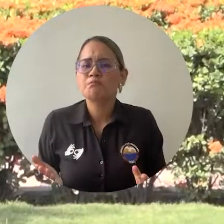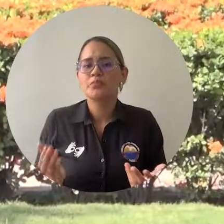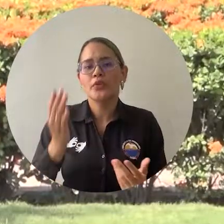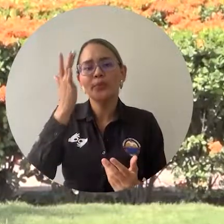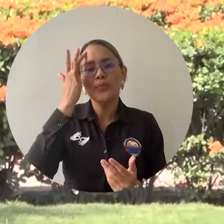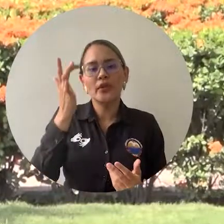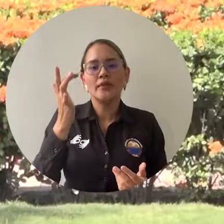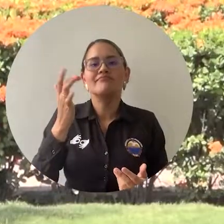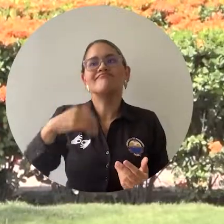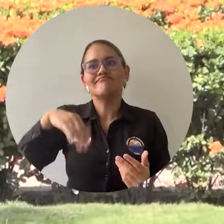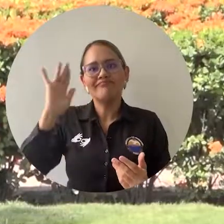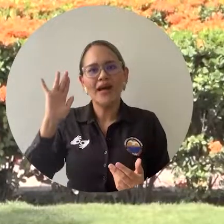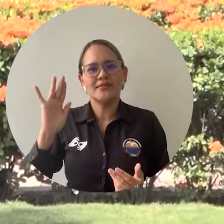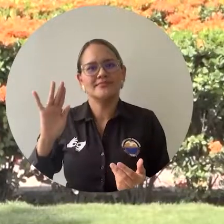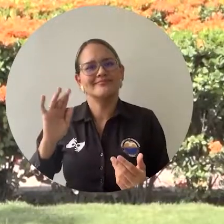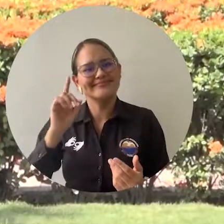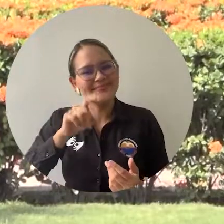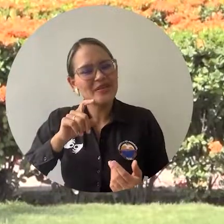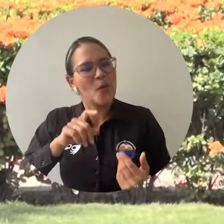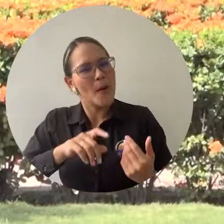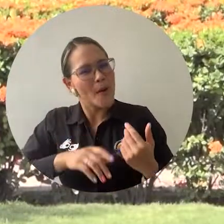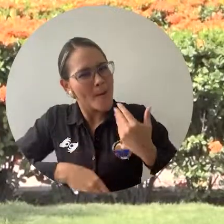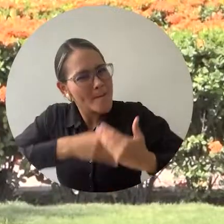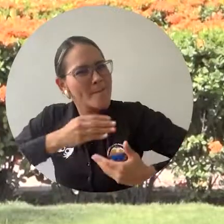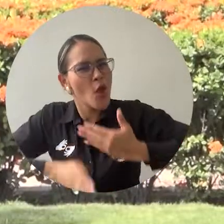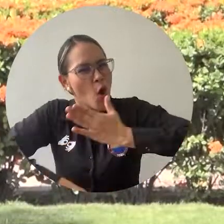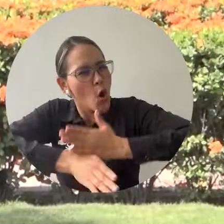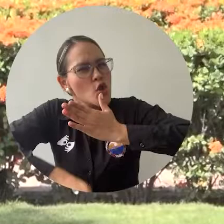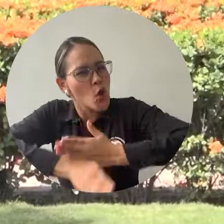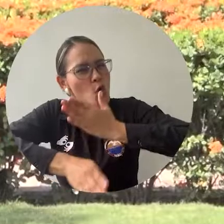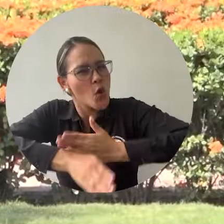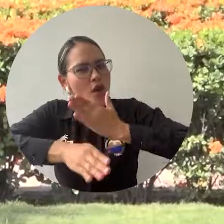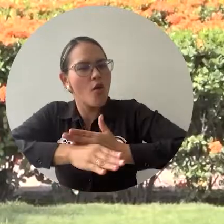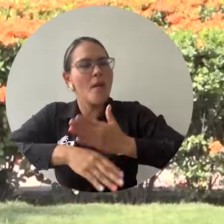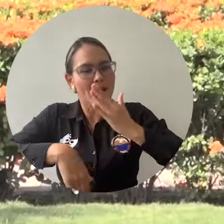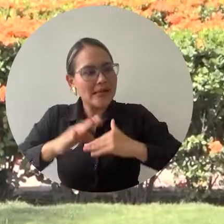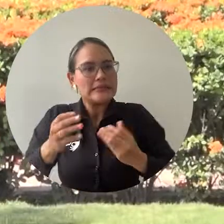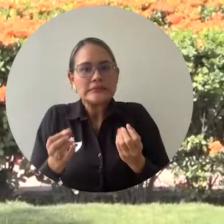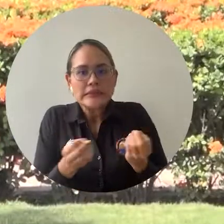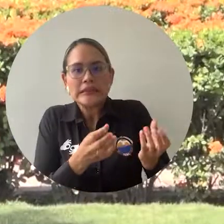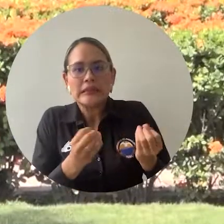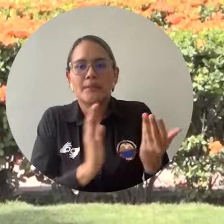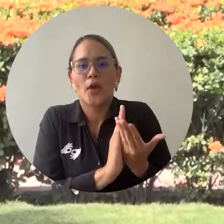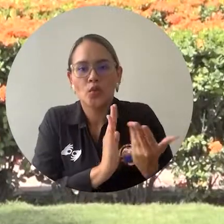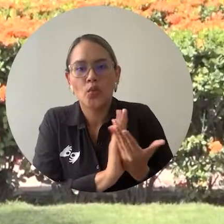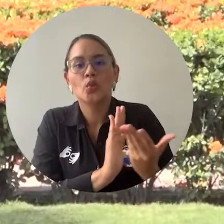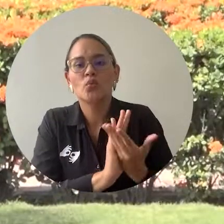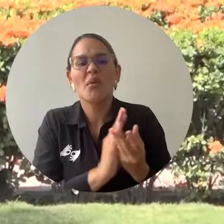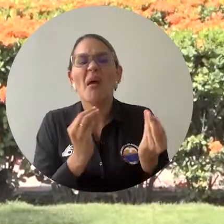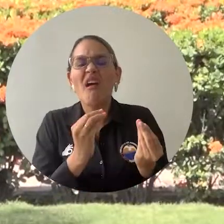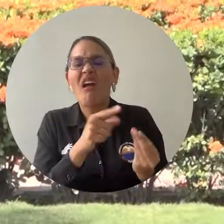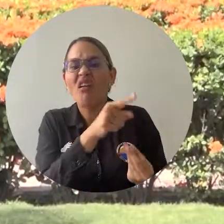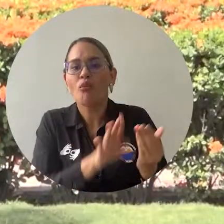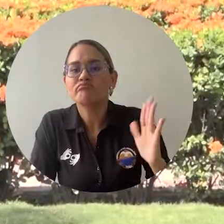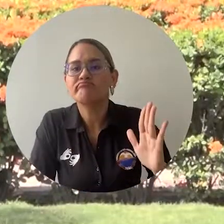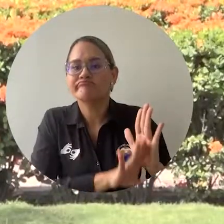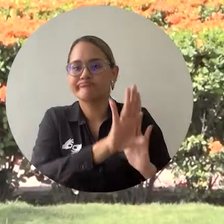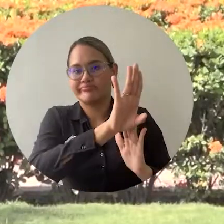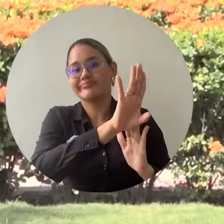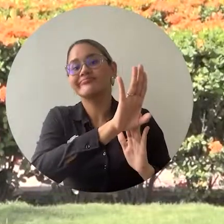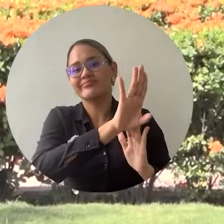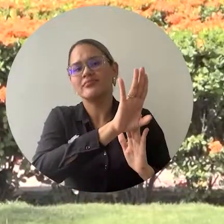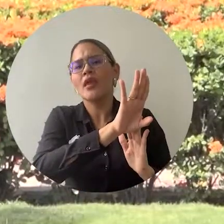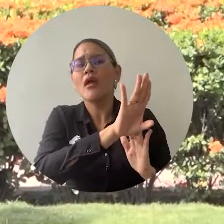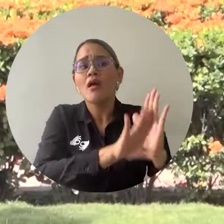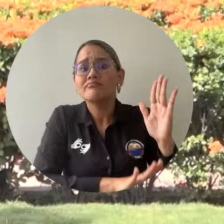se tiene que seguir cultivando para que las comunidades indígenas también puedan salir adelante y hacer sus